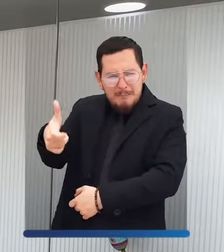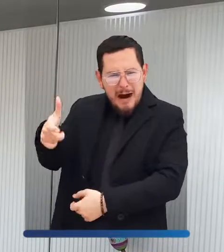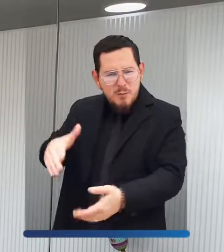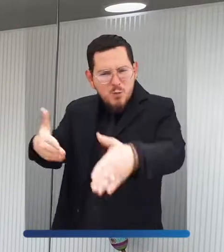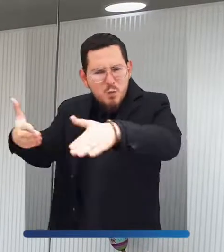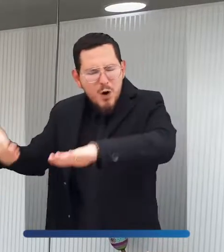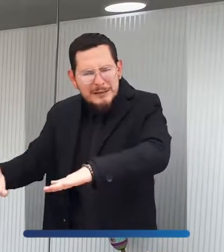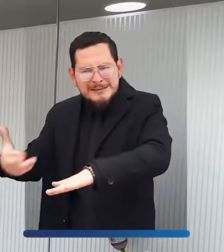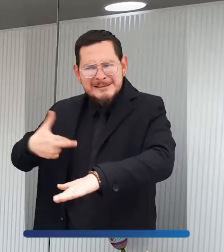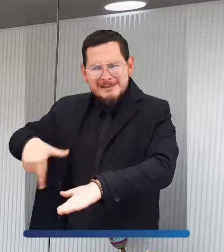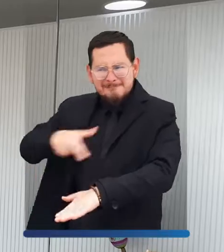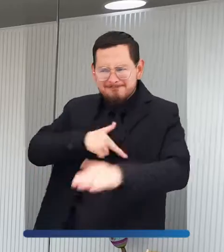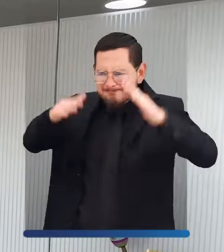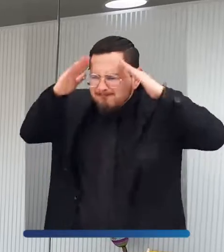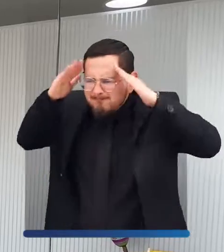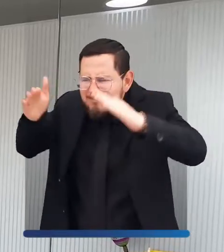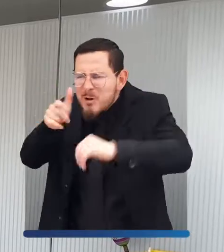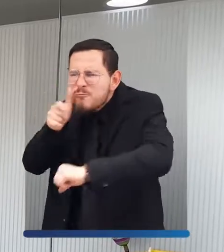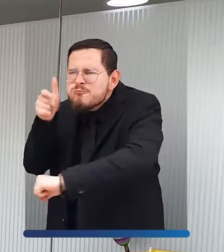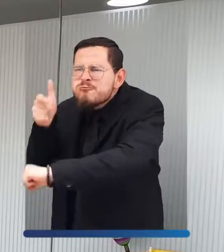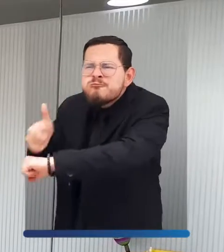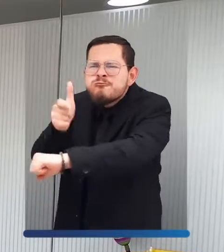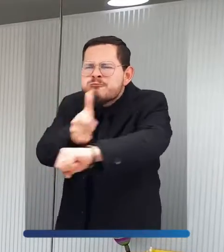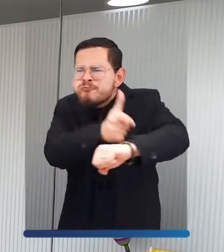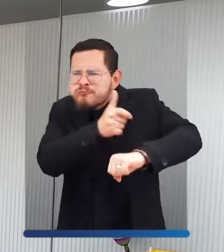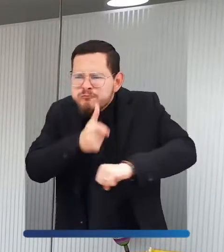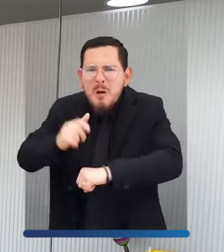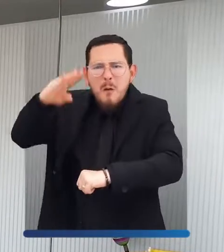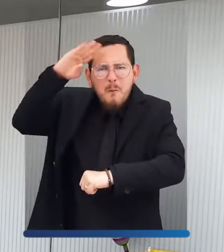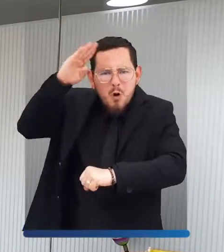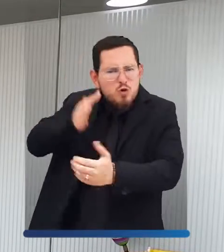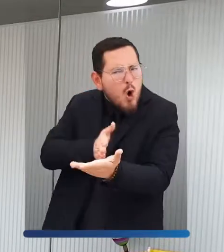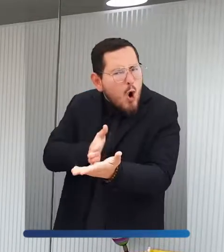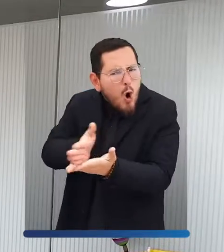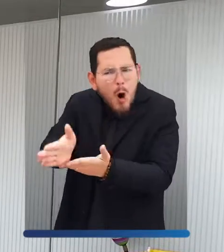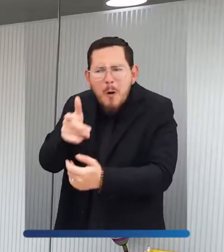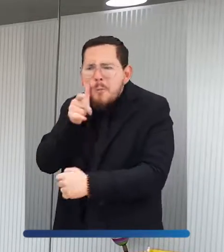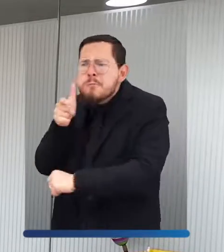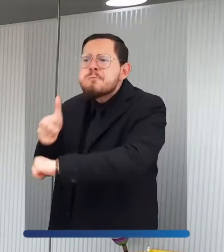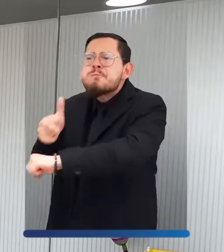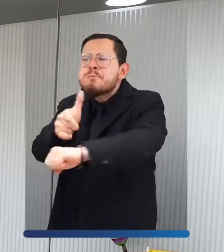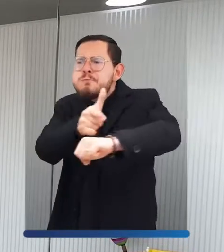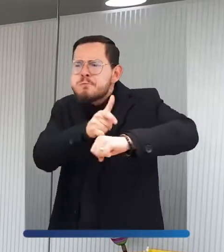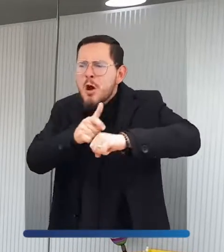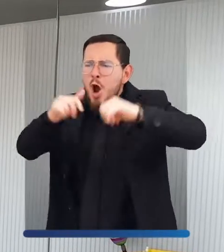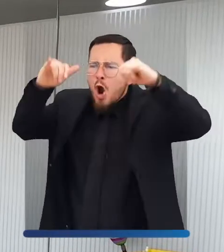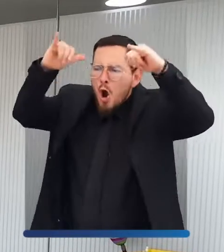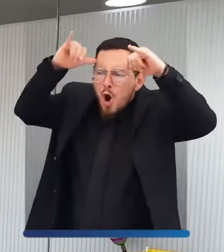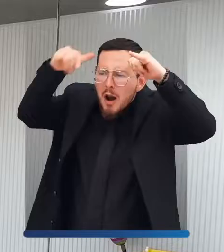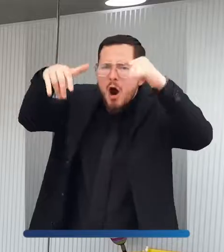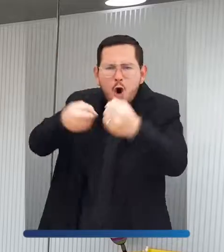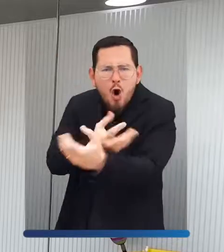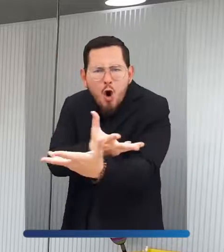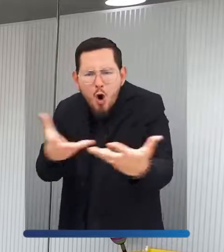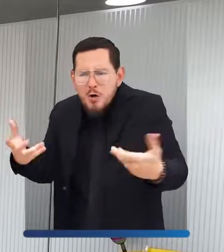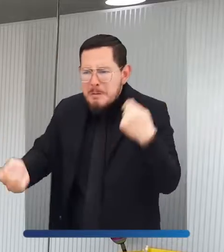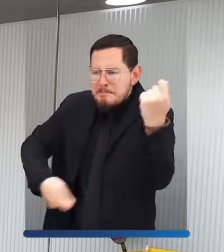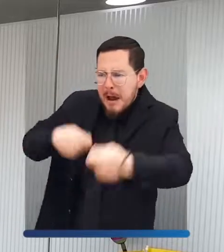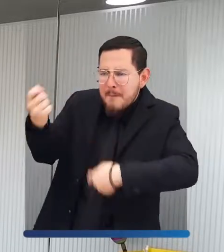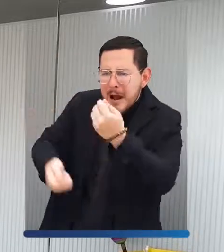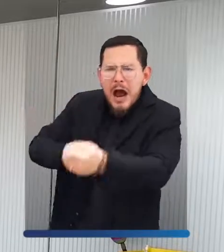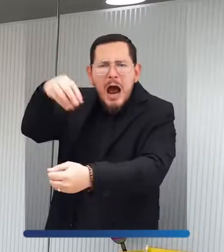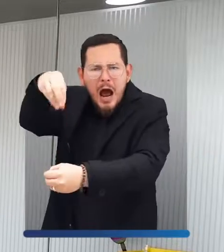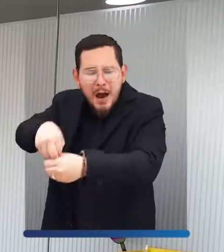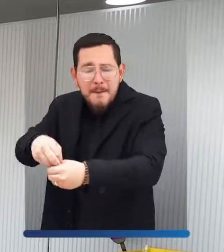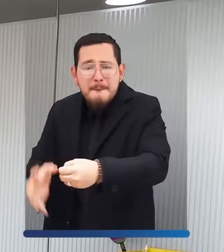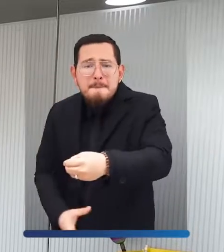vida, sino con anterioridad. Acciones a través del Grupo de Carabineros de la Policía para asegurar que el mercado de ganado se dé de manera interna,